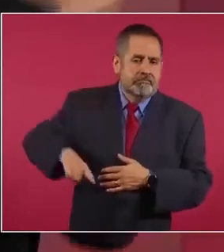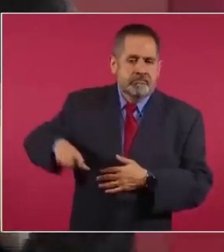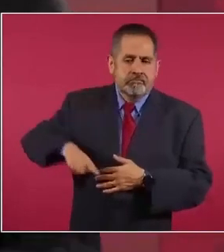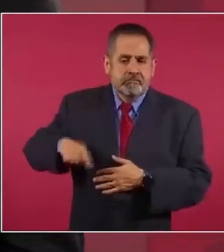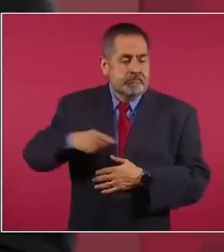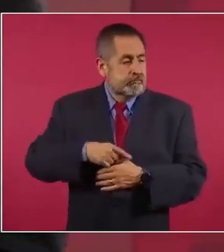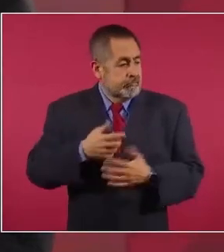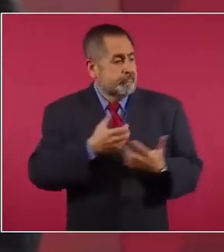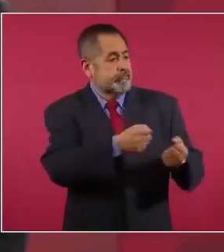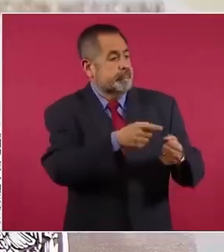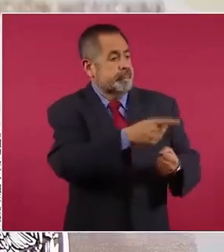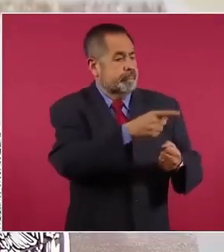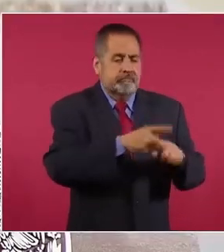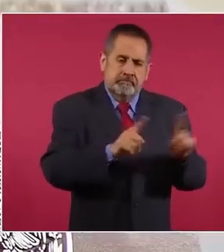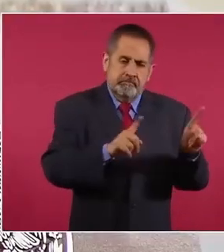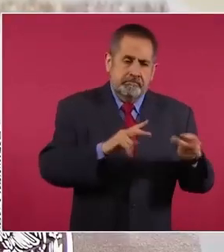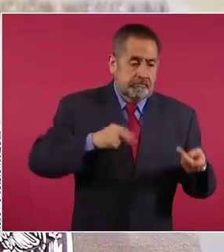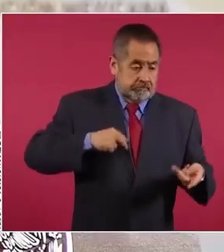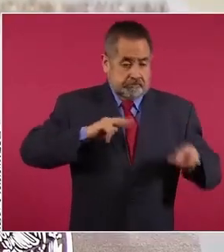rescatar al pueblo